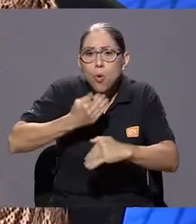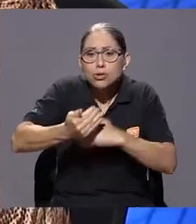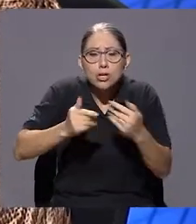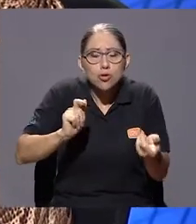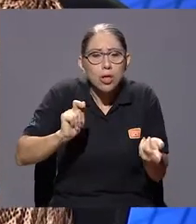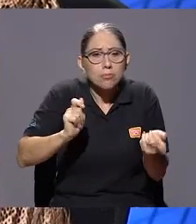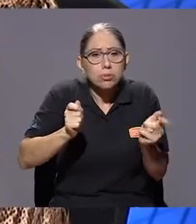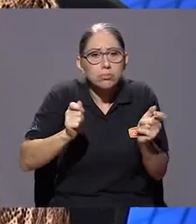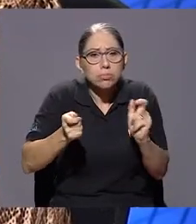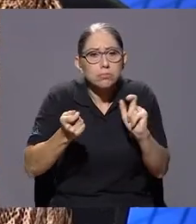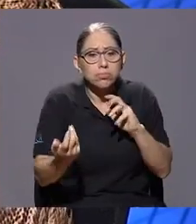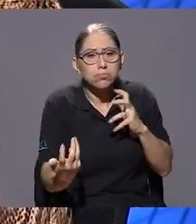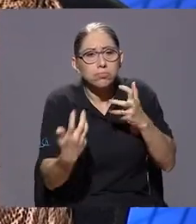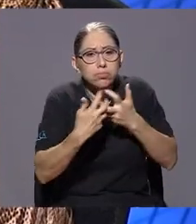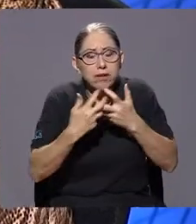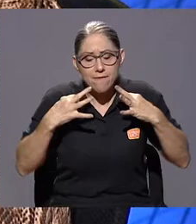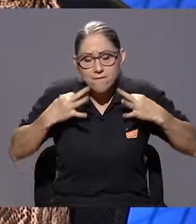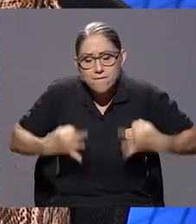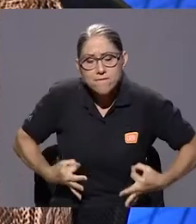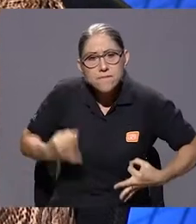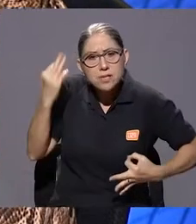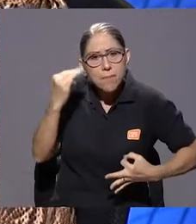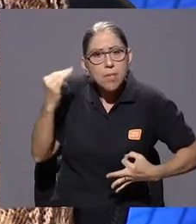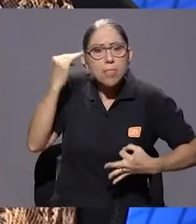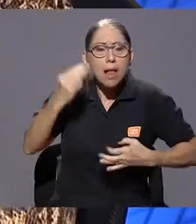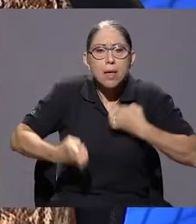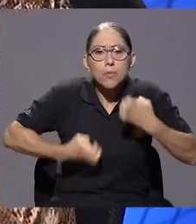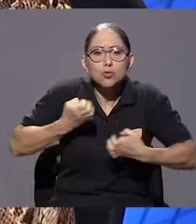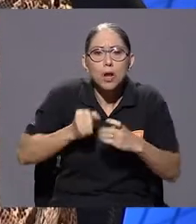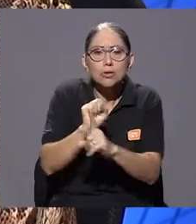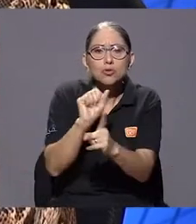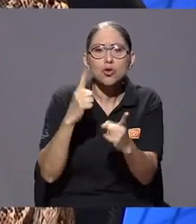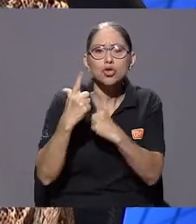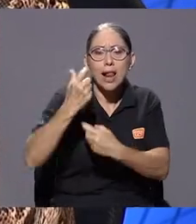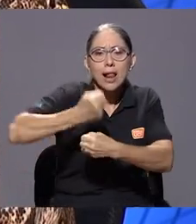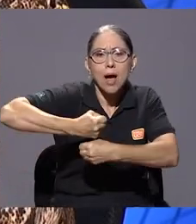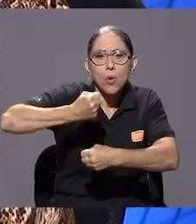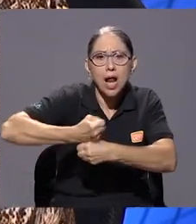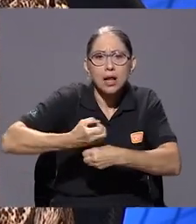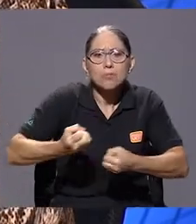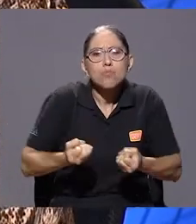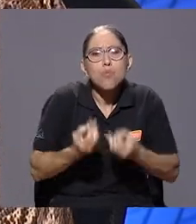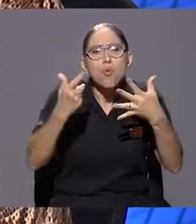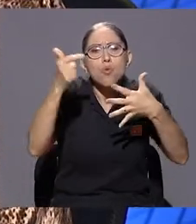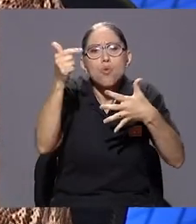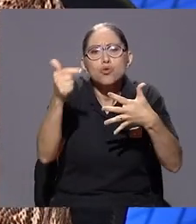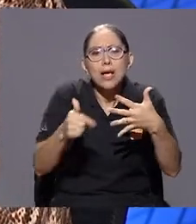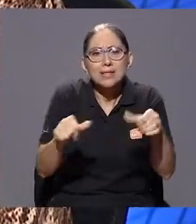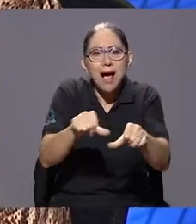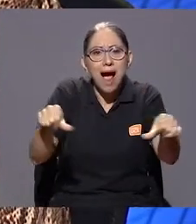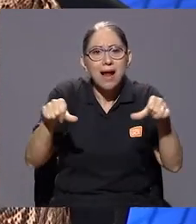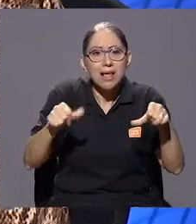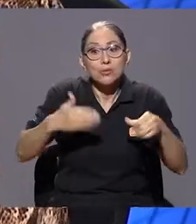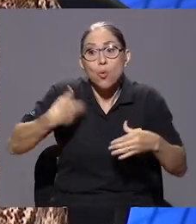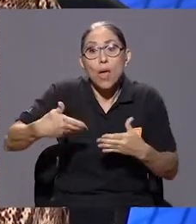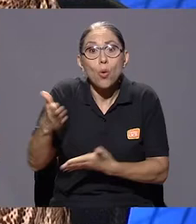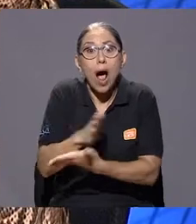proceso de adaptación también física, mental, emocional, social, laboral. Hay un montón de áreas que se ven influenciadas cuando uno pasa por una